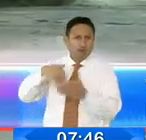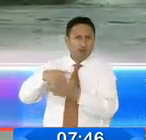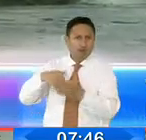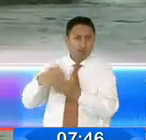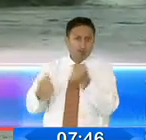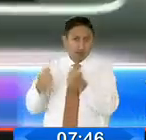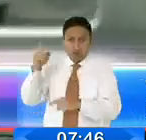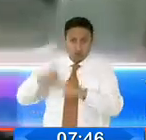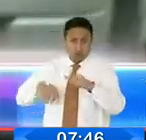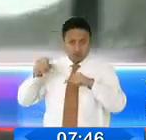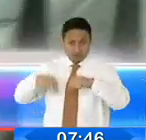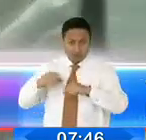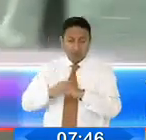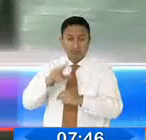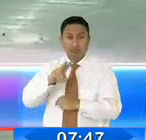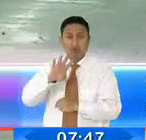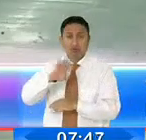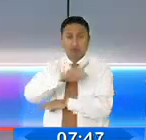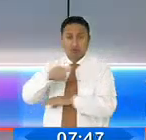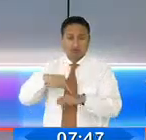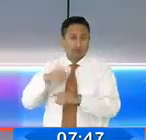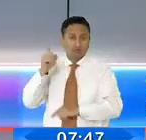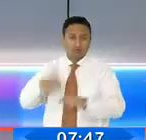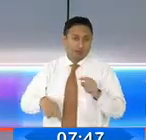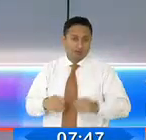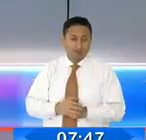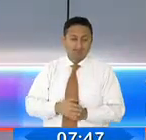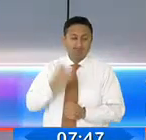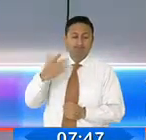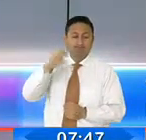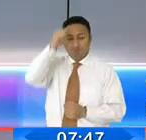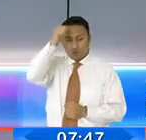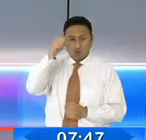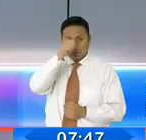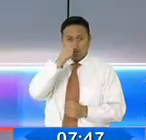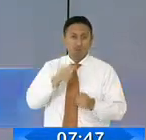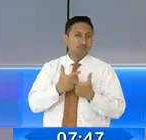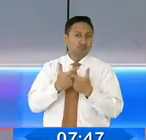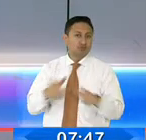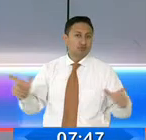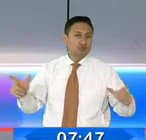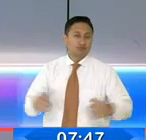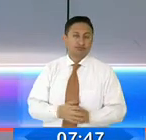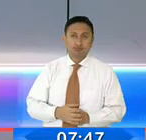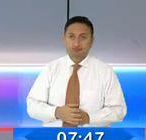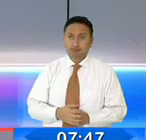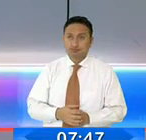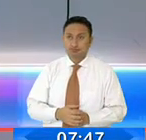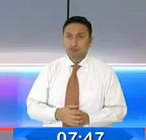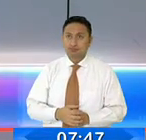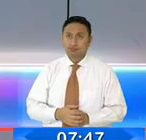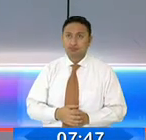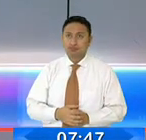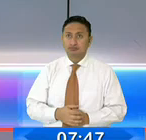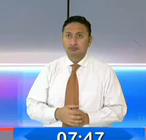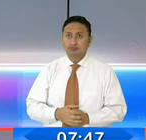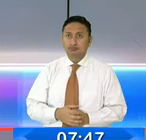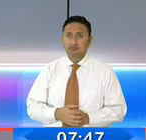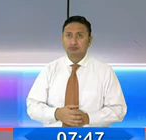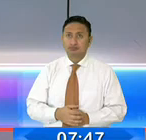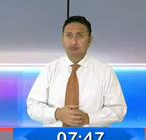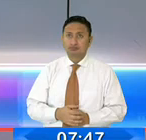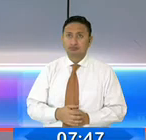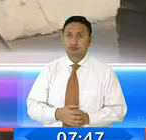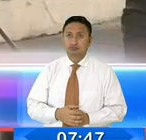vehicular se mantiene en las 24 horas. Los días domingos regirá la libre movilidad durante el mes